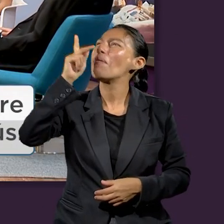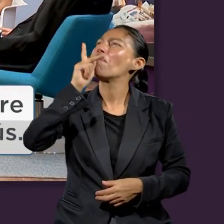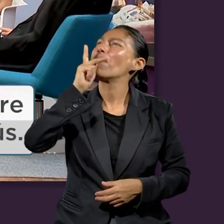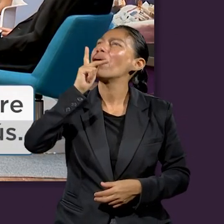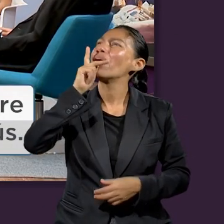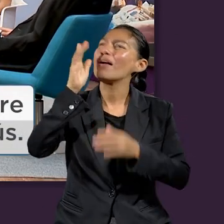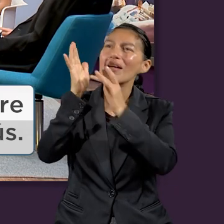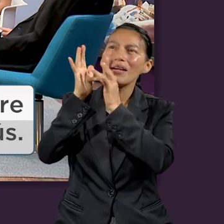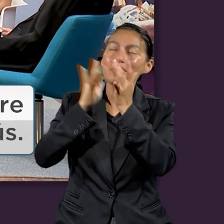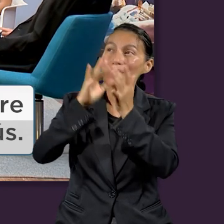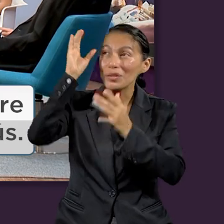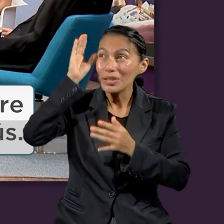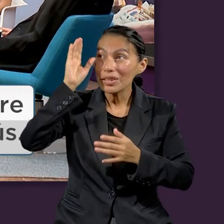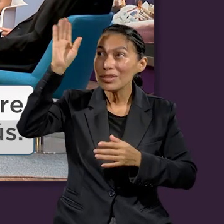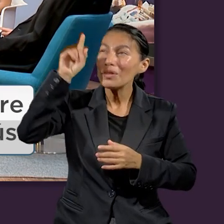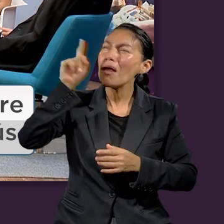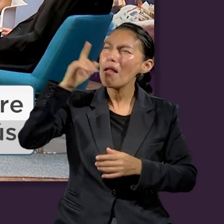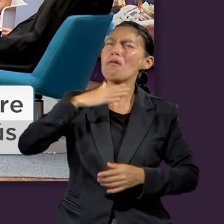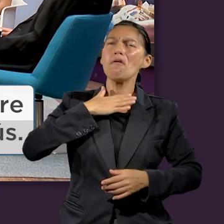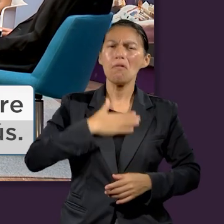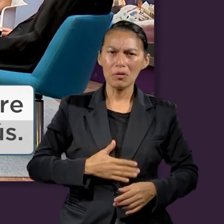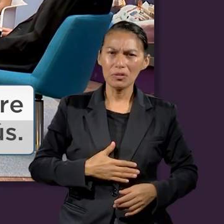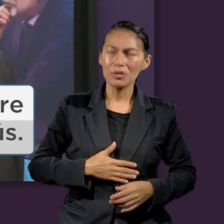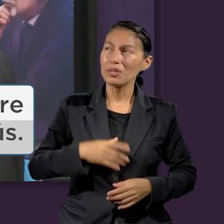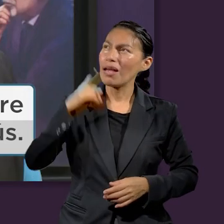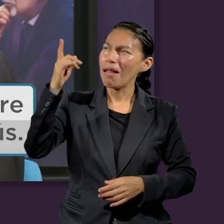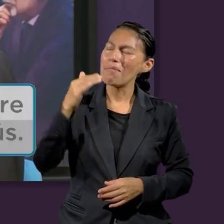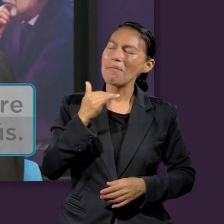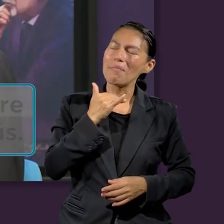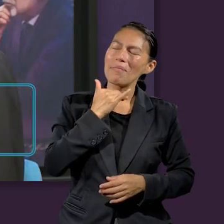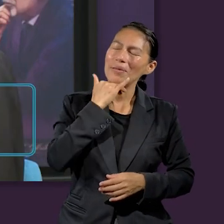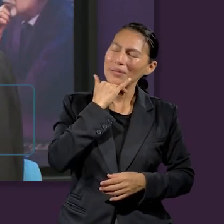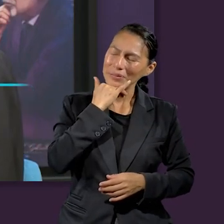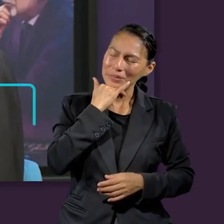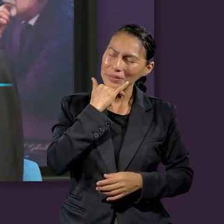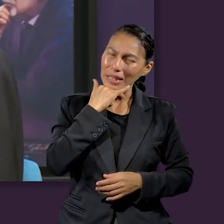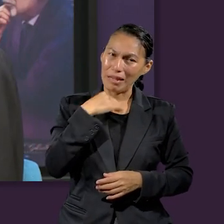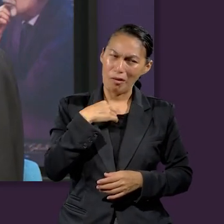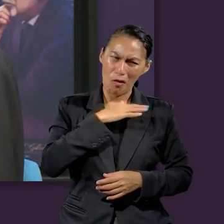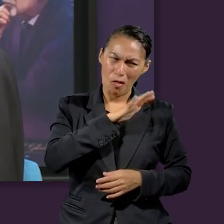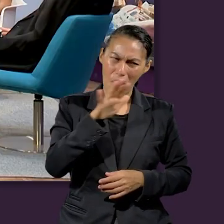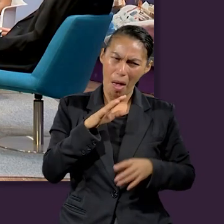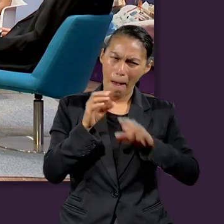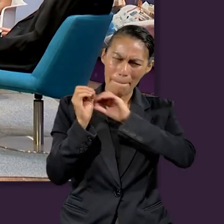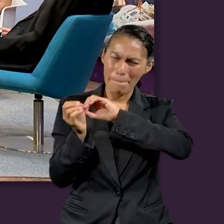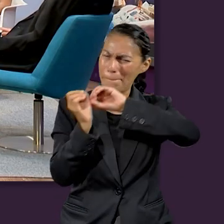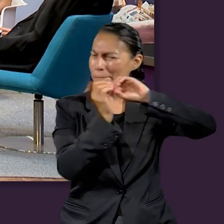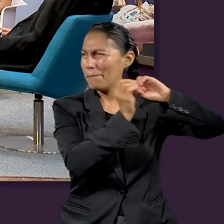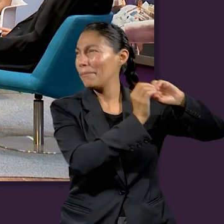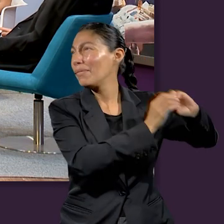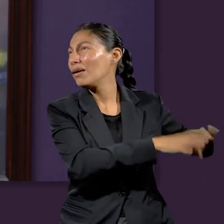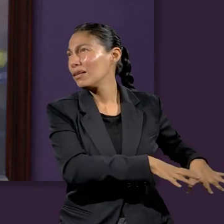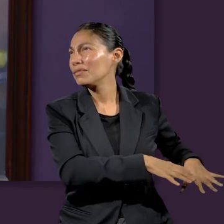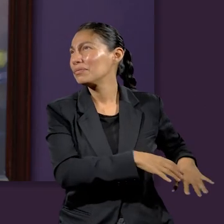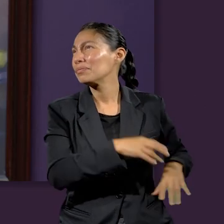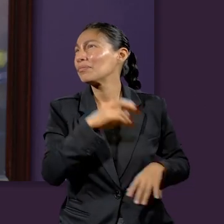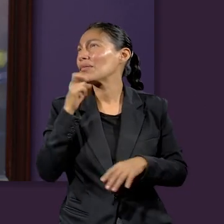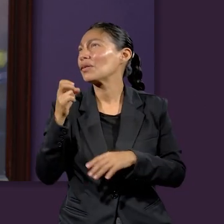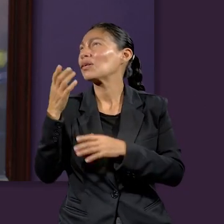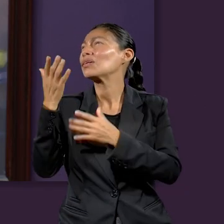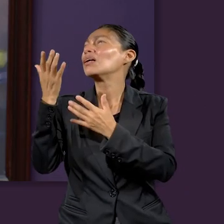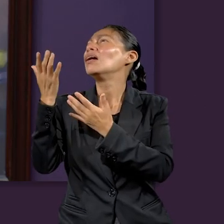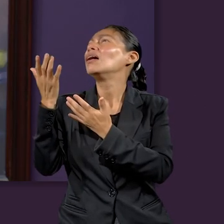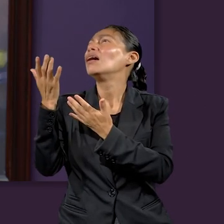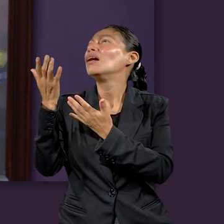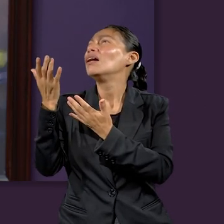Padre, ¿a quién? A Jesucristo el Justo. Entonces yo pienso que para nosotros, y esperaría que para aquellos que nos están viendo, este asunto del